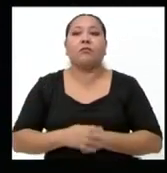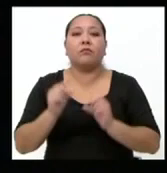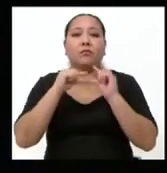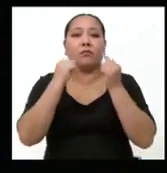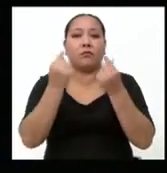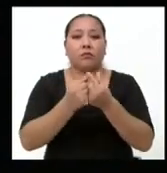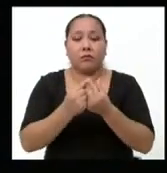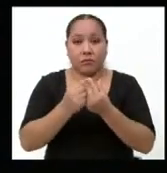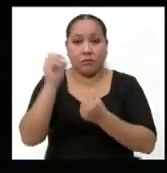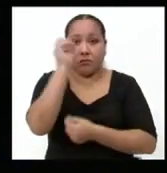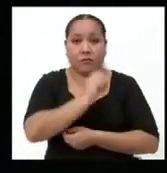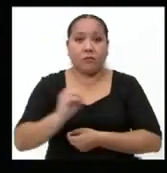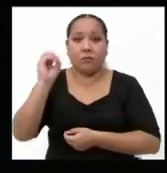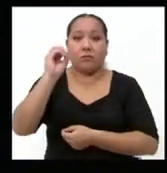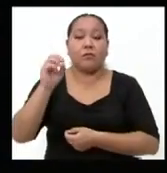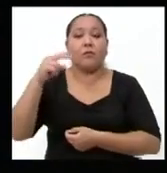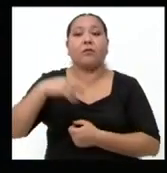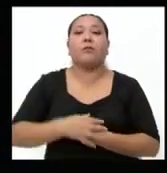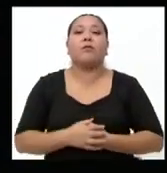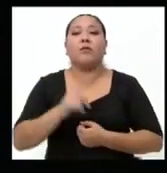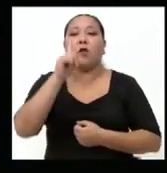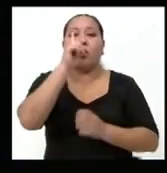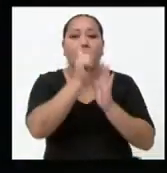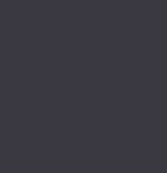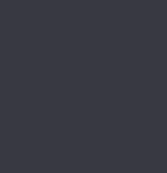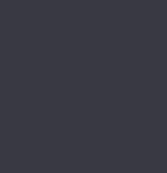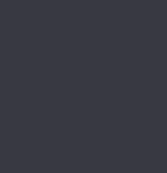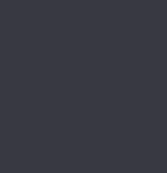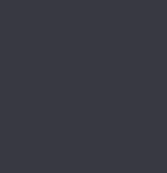tiene un minuto para hacer su réplica.